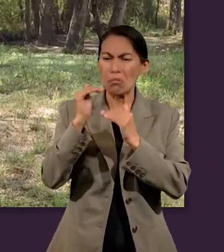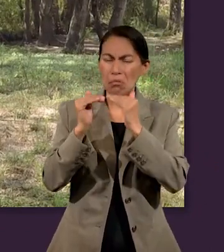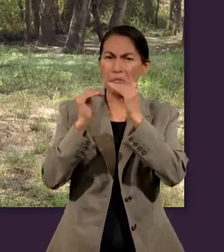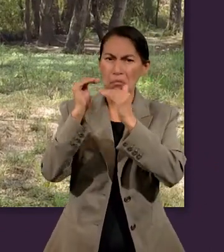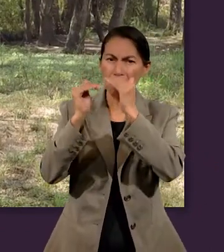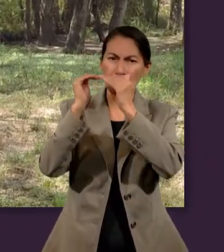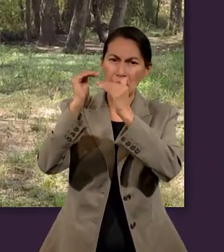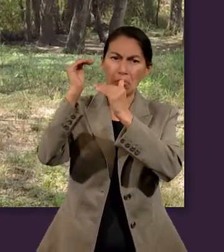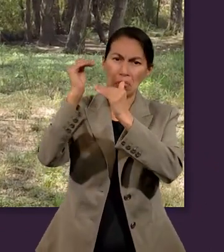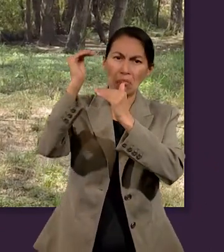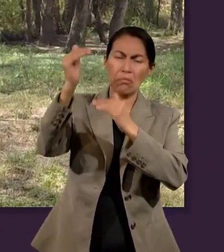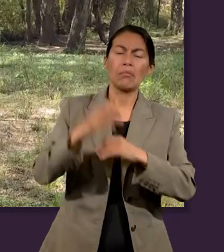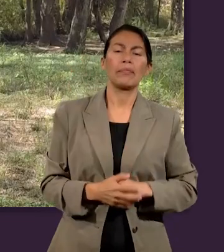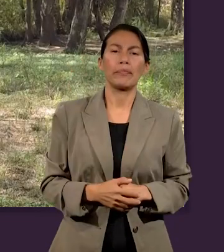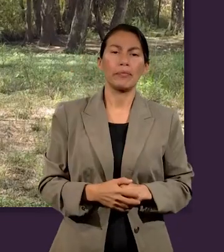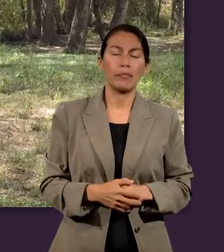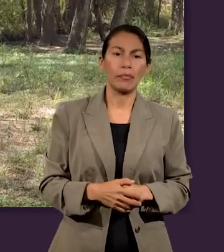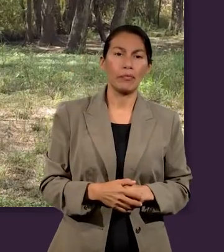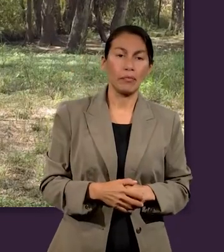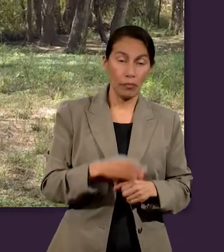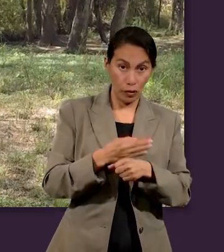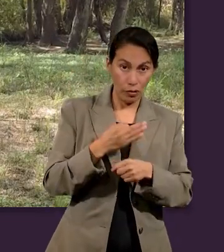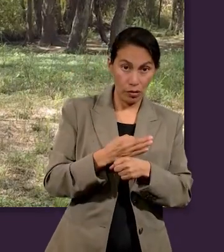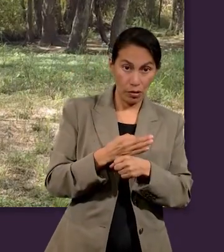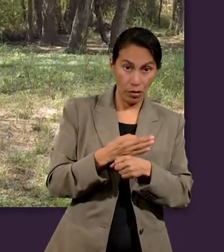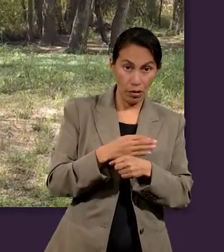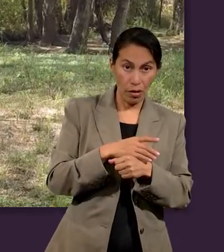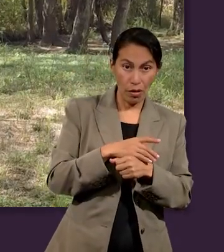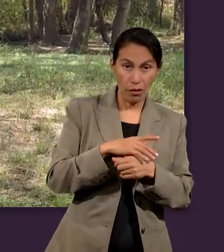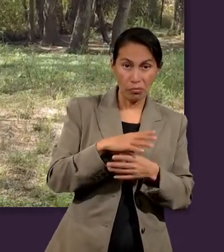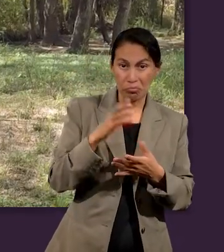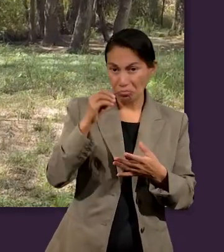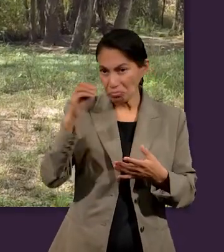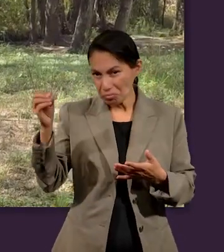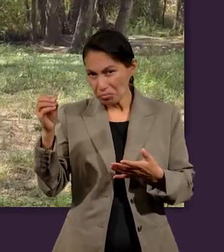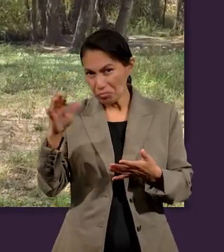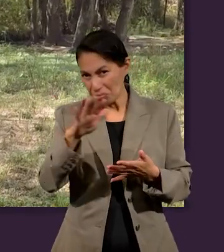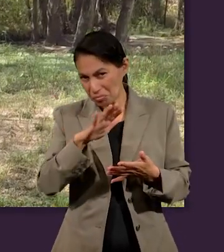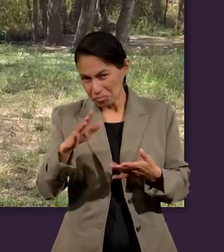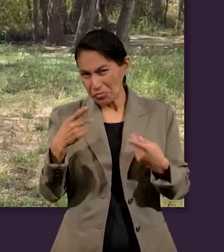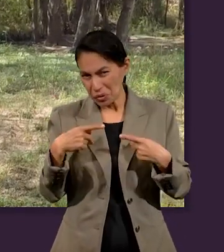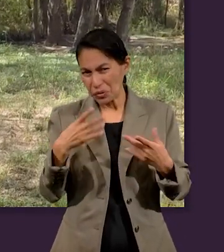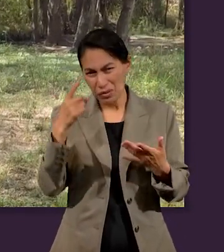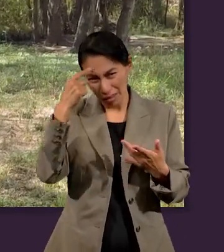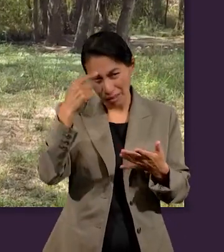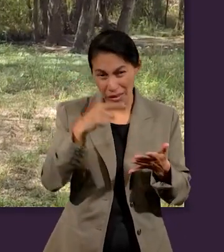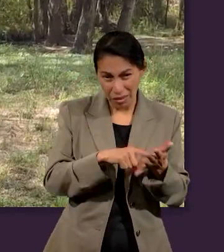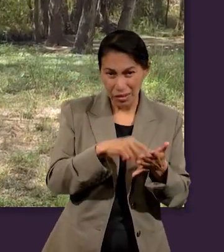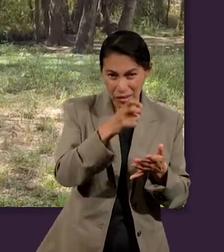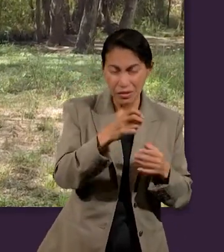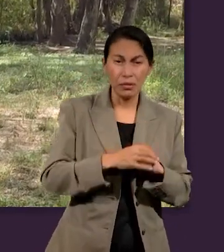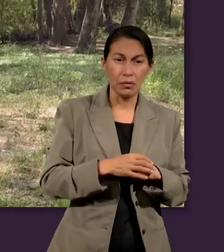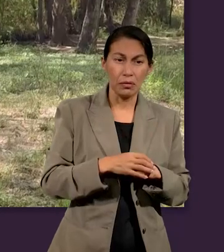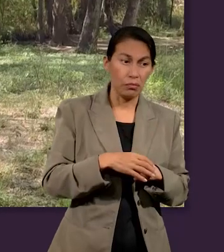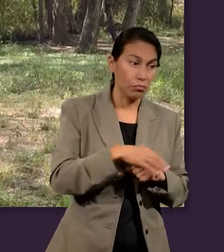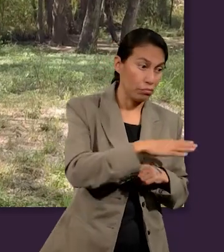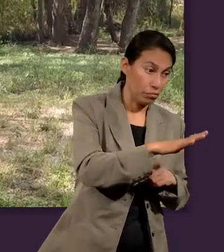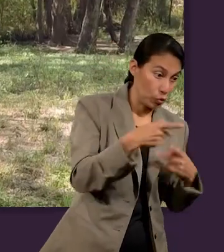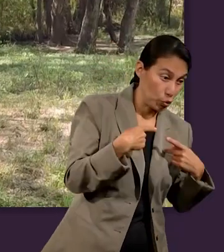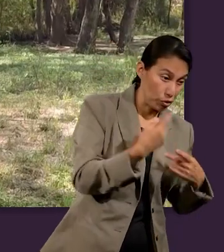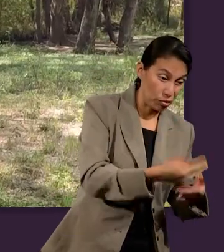siendo una mejor persona, o crecimiento. Inclusive hoy, hoy día, en el oriente, hay